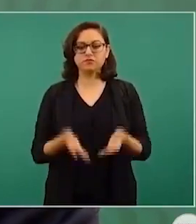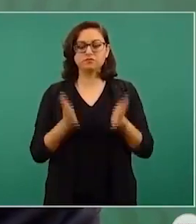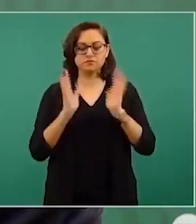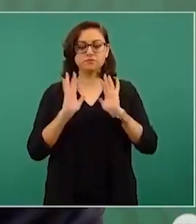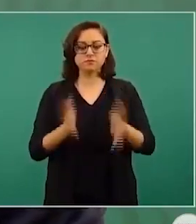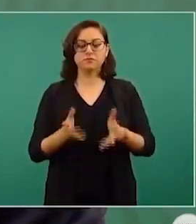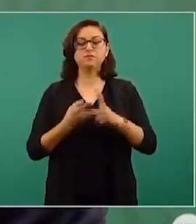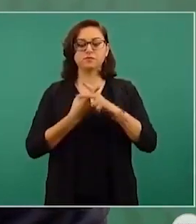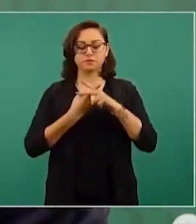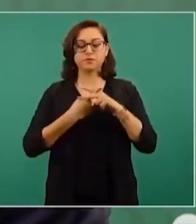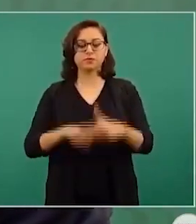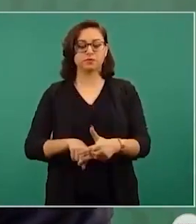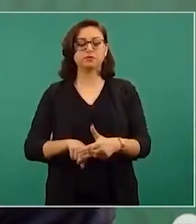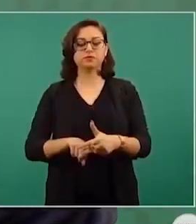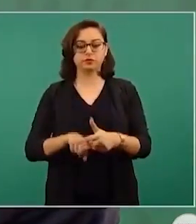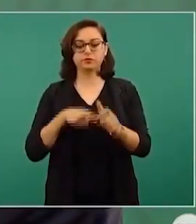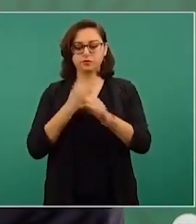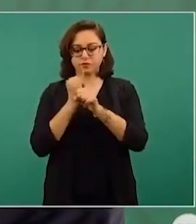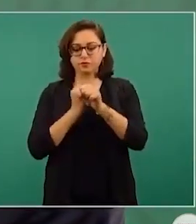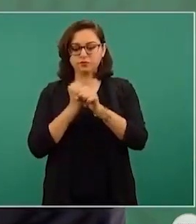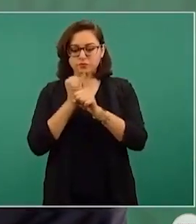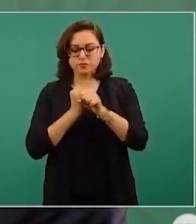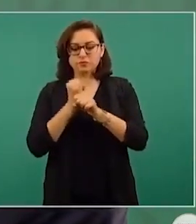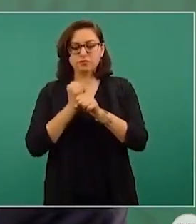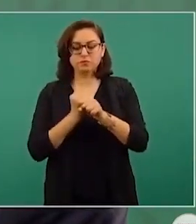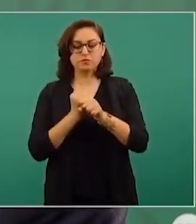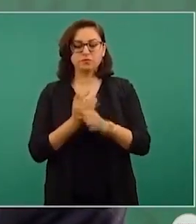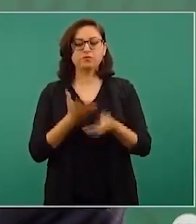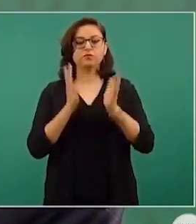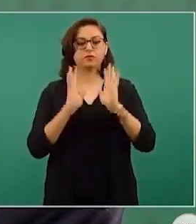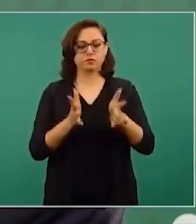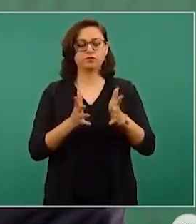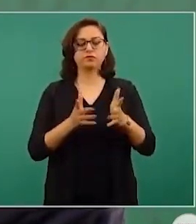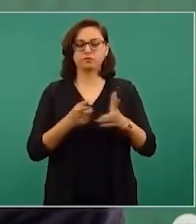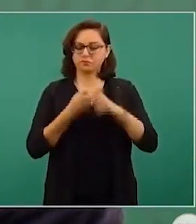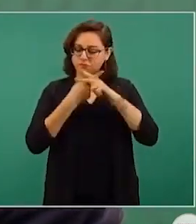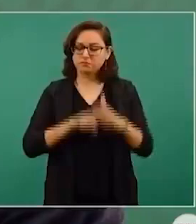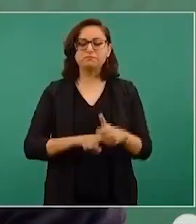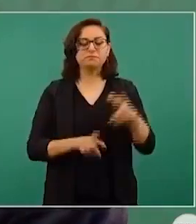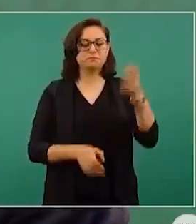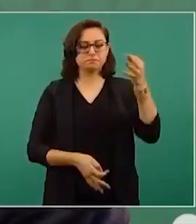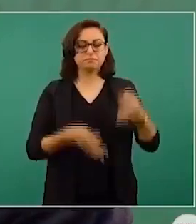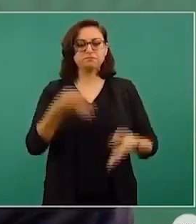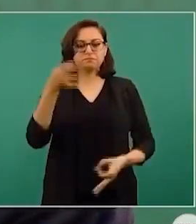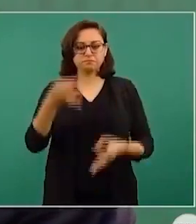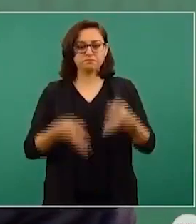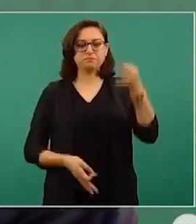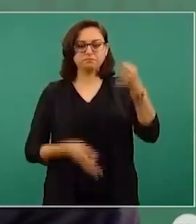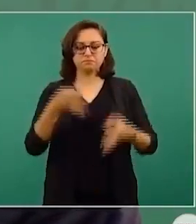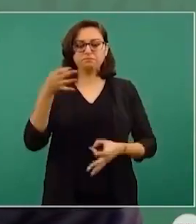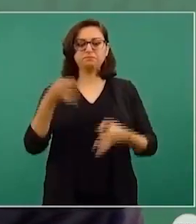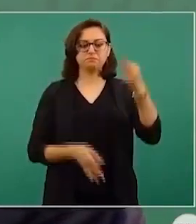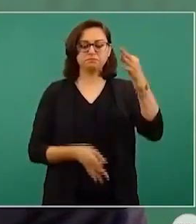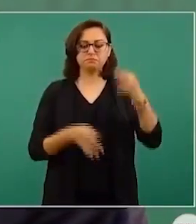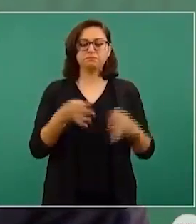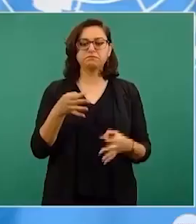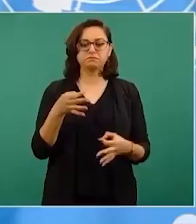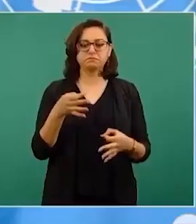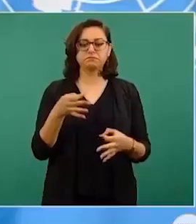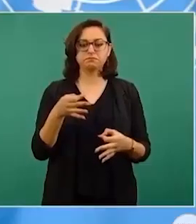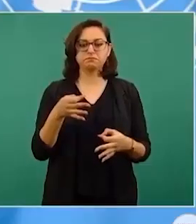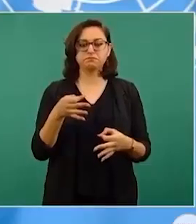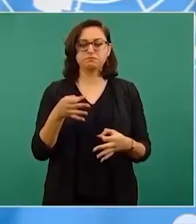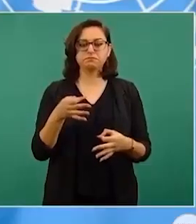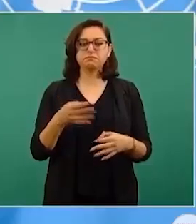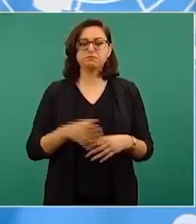en proceso de ser enjuiciados y